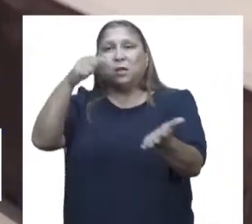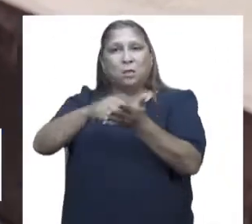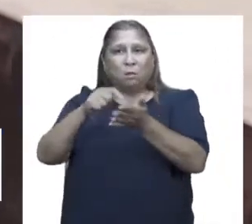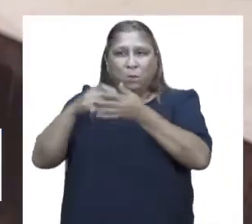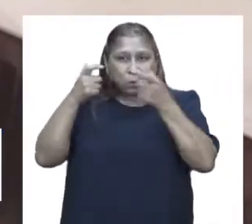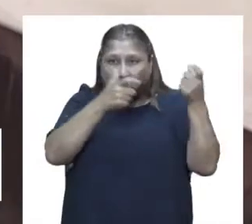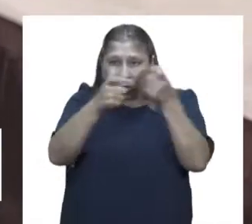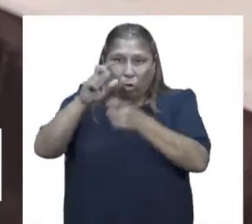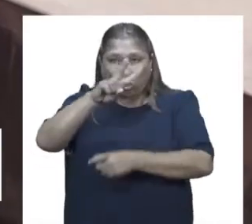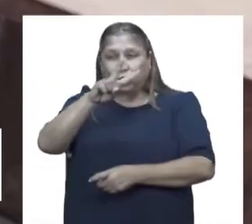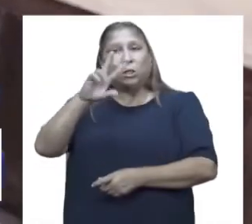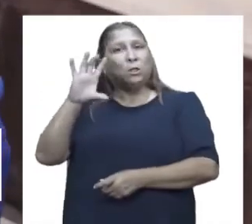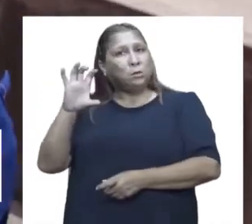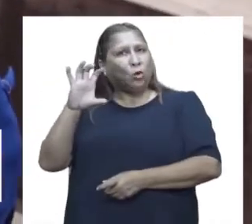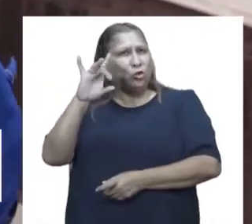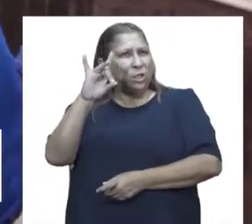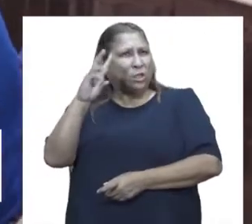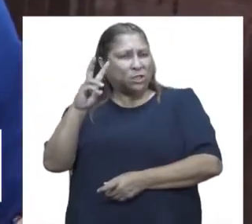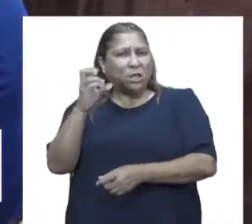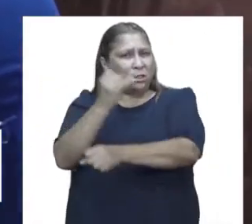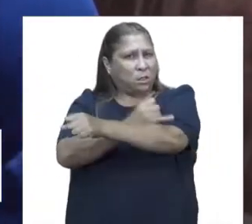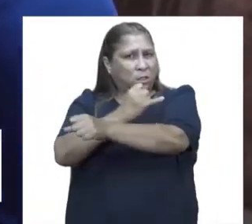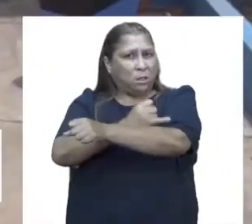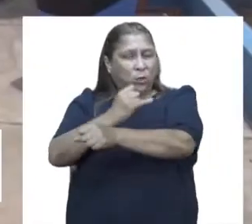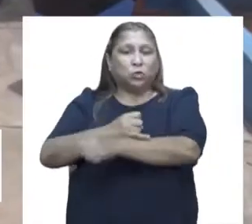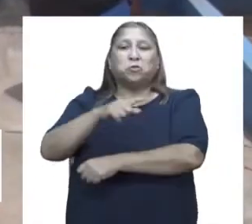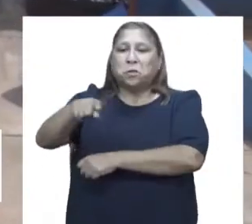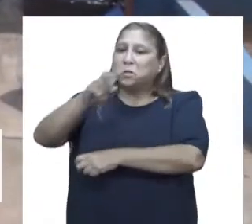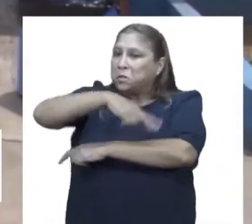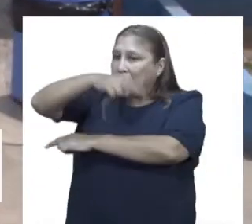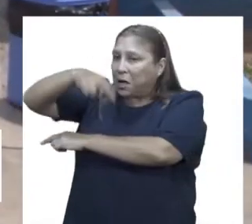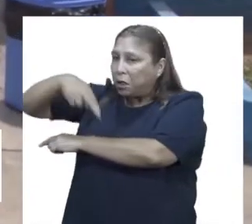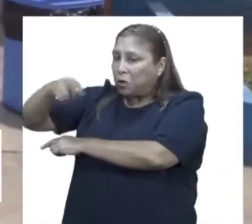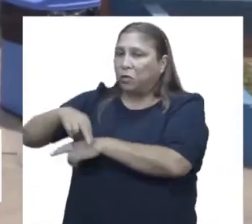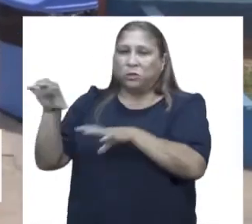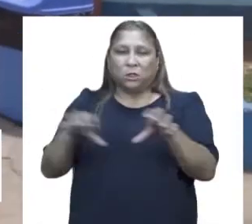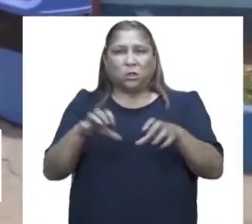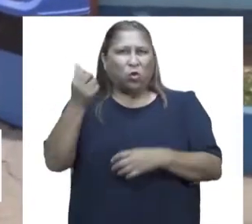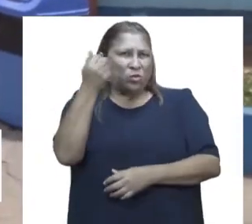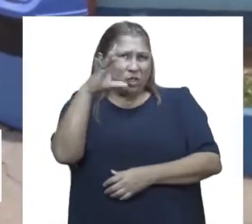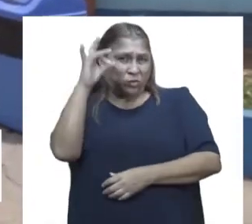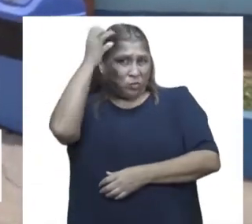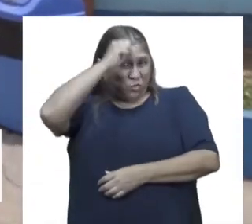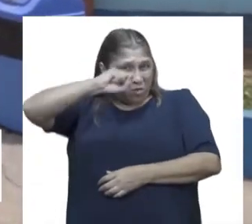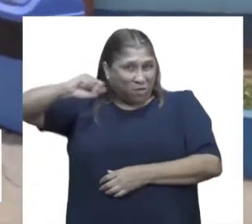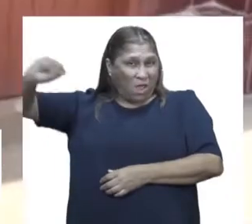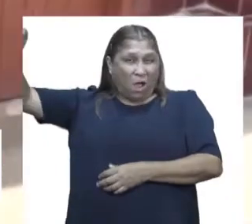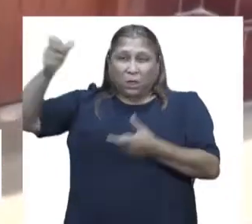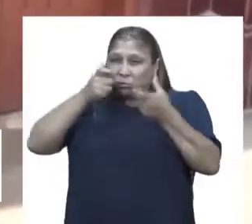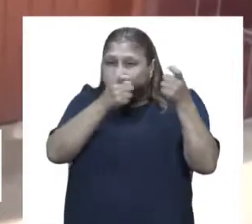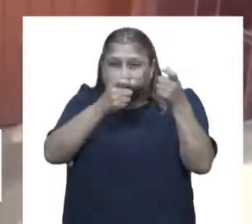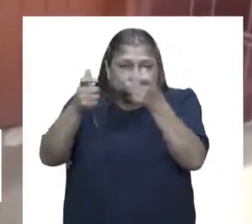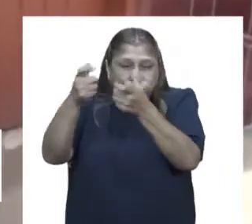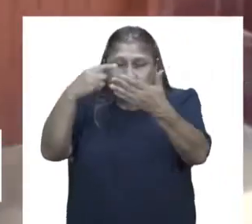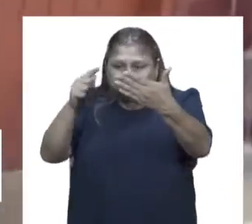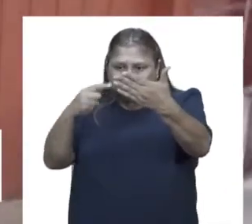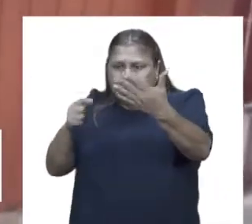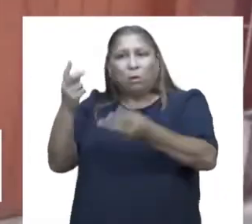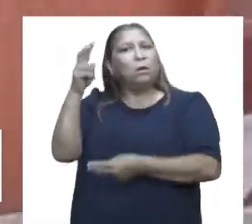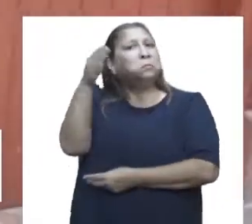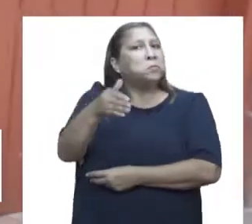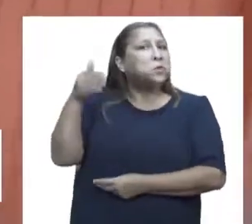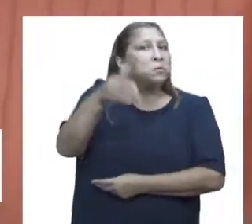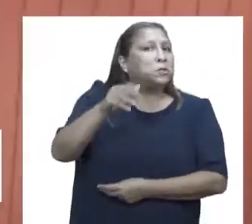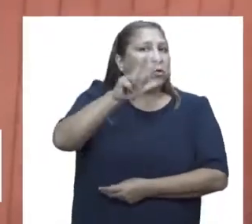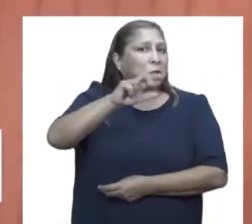supervisó 286 instituciones públicas de la región. Se realizaron 18 viajes de acción itinerante, en las que se visitó 31